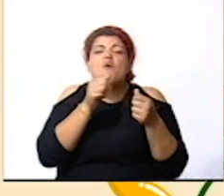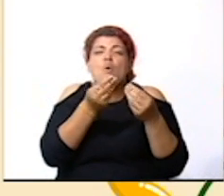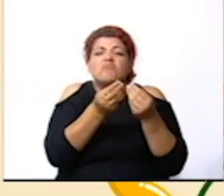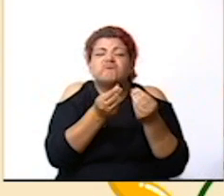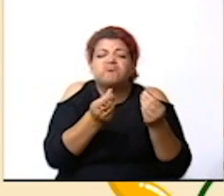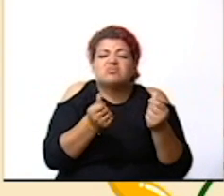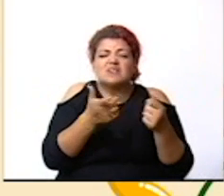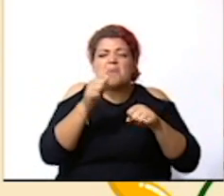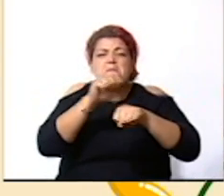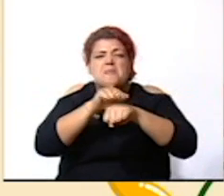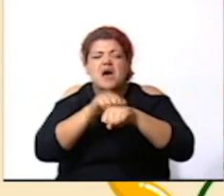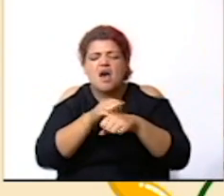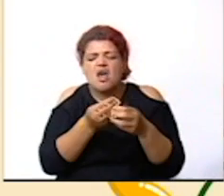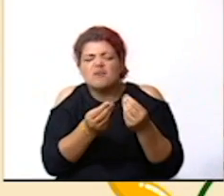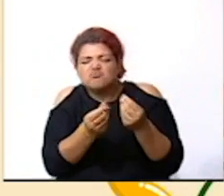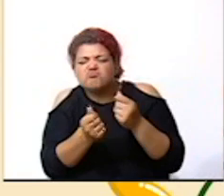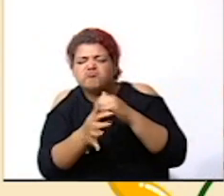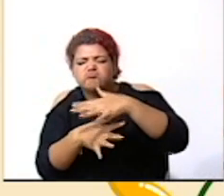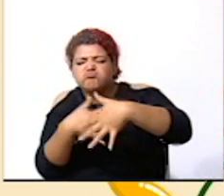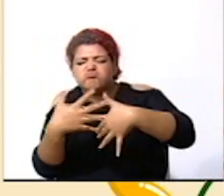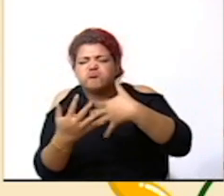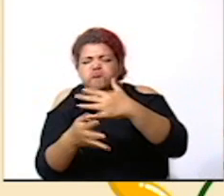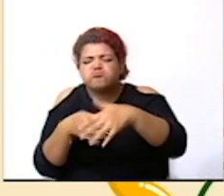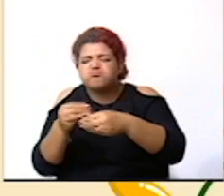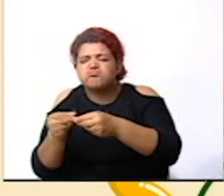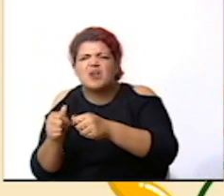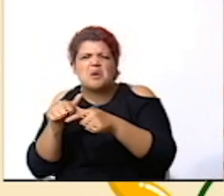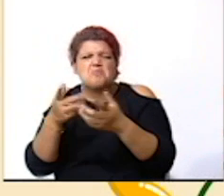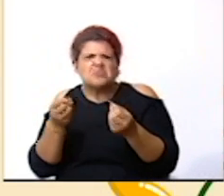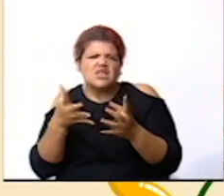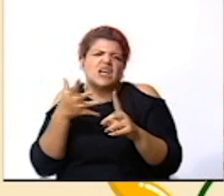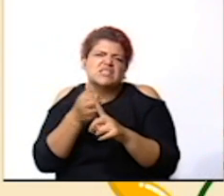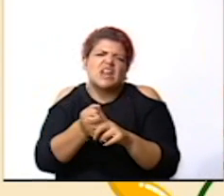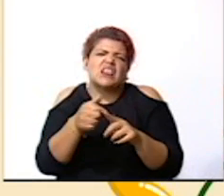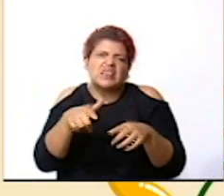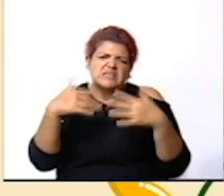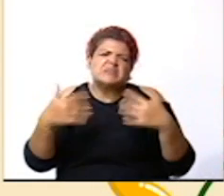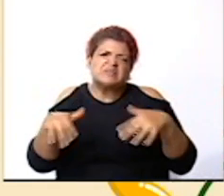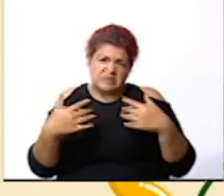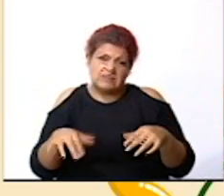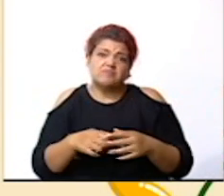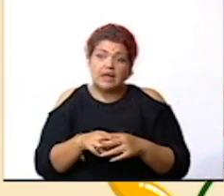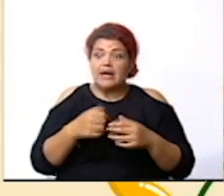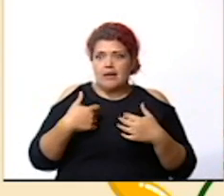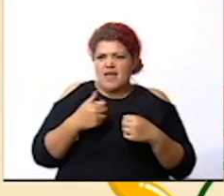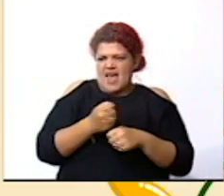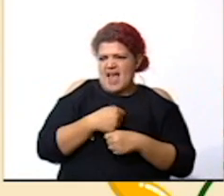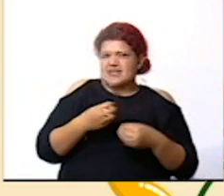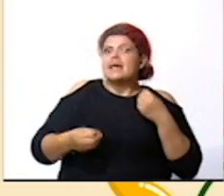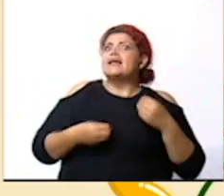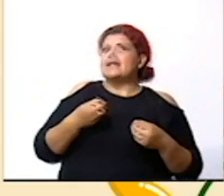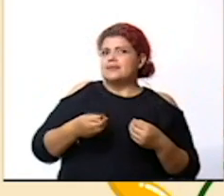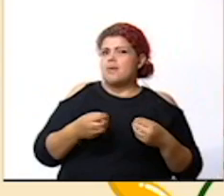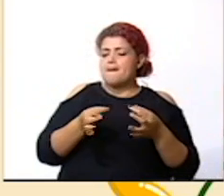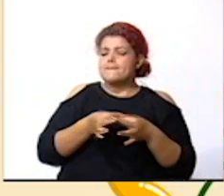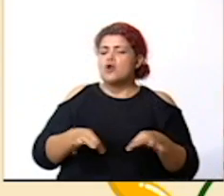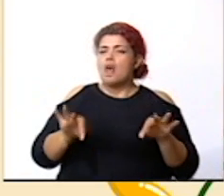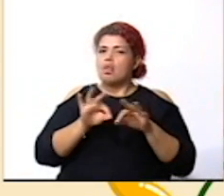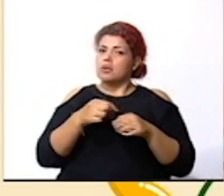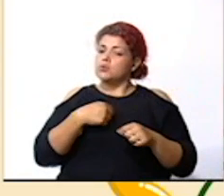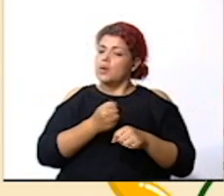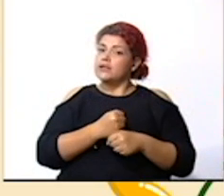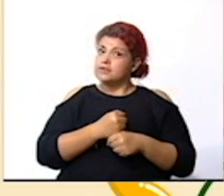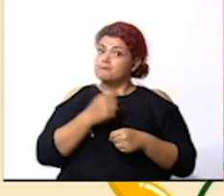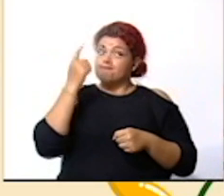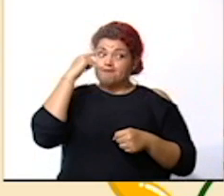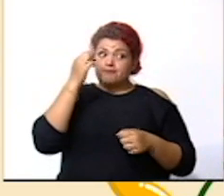hay rocas y también podríamos tener graves accidentes ahora ¿cuáles son las acciones? lo más importante el